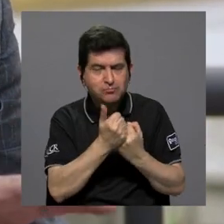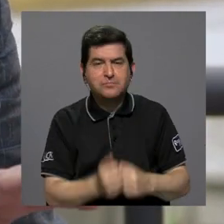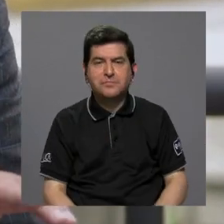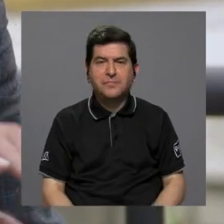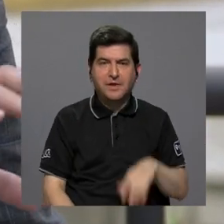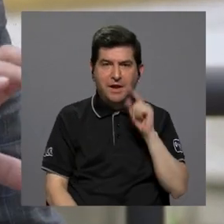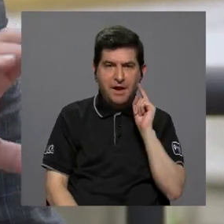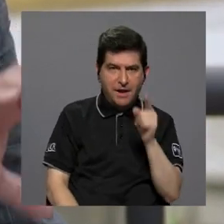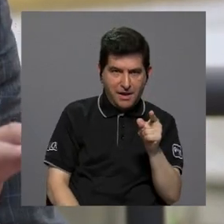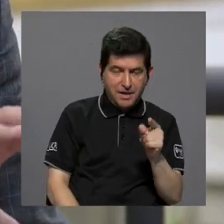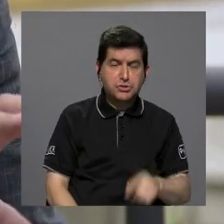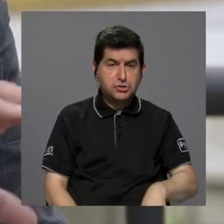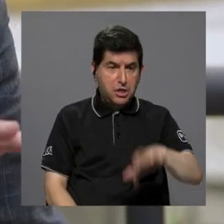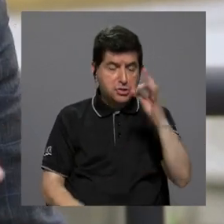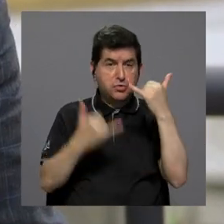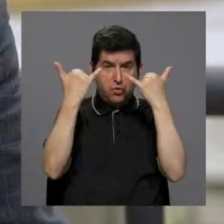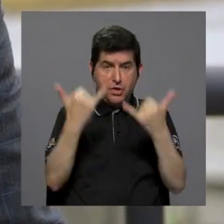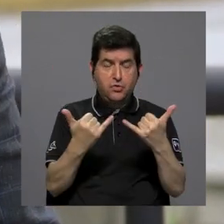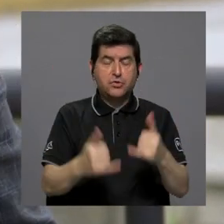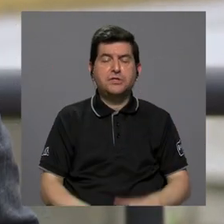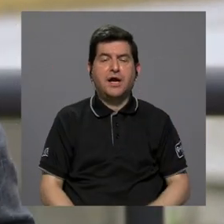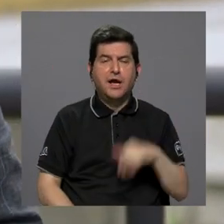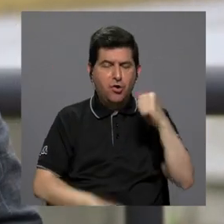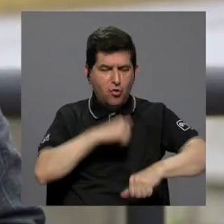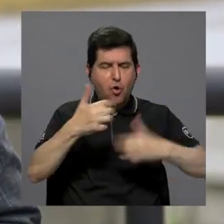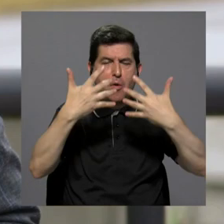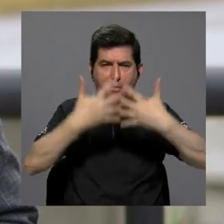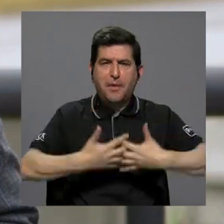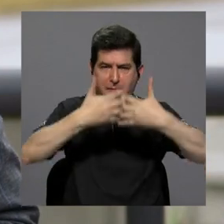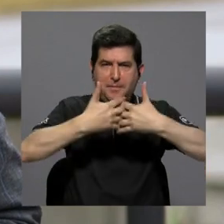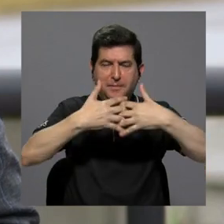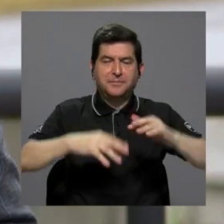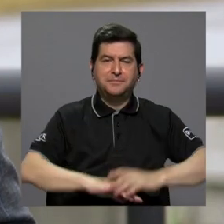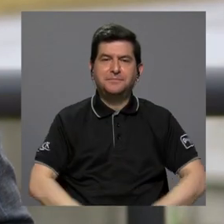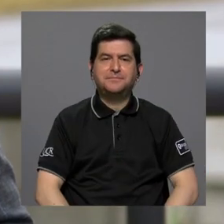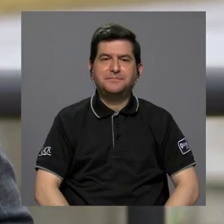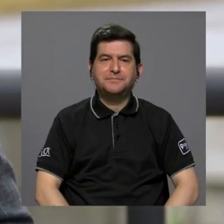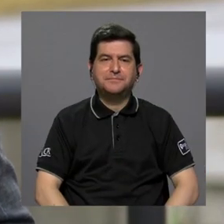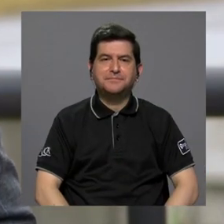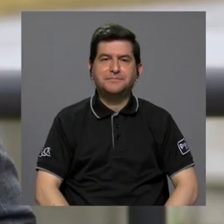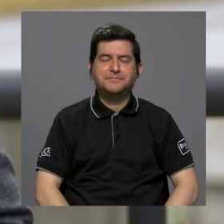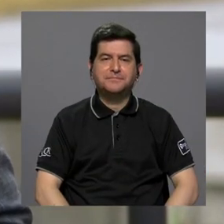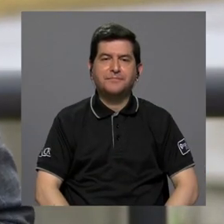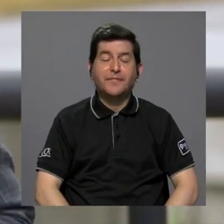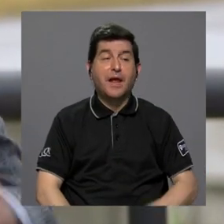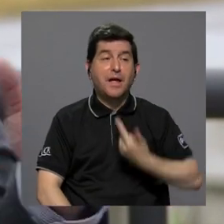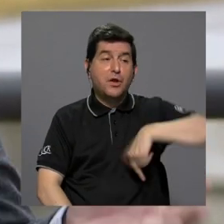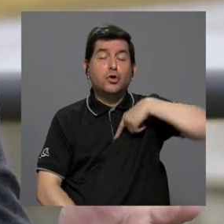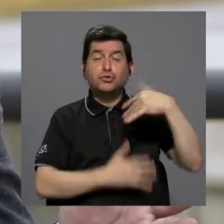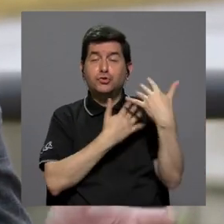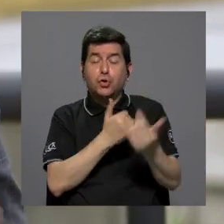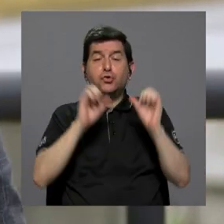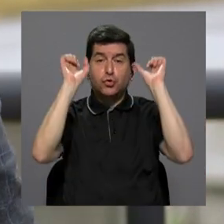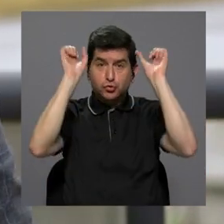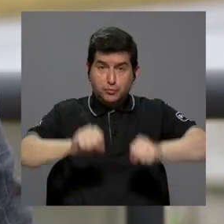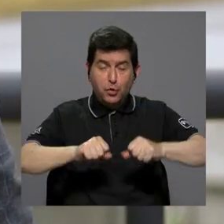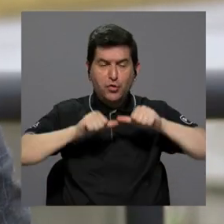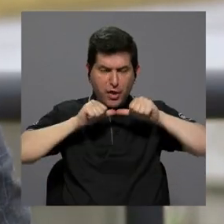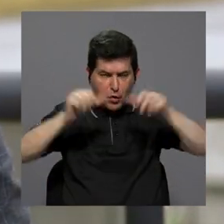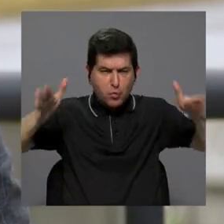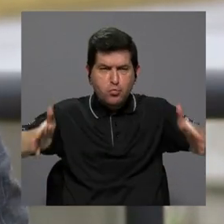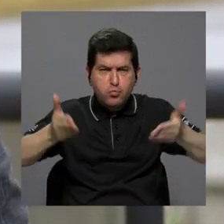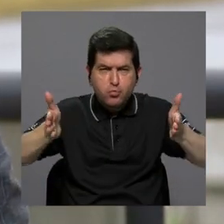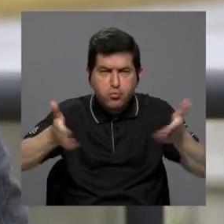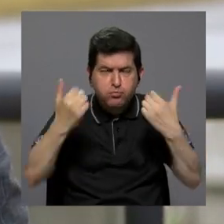y quedó escogido como uno de estos emprendimientos. Así que esperamos que esto se pueda